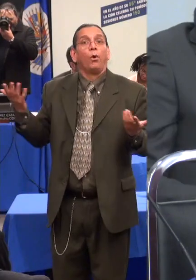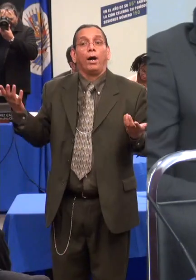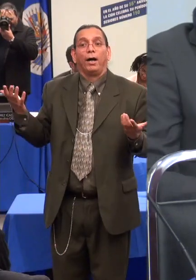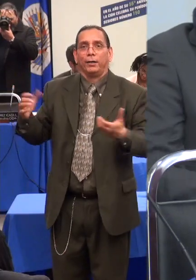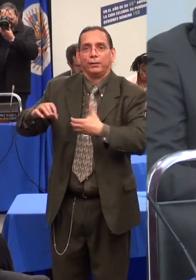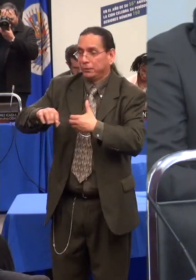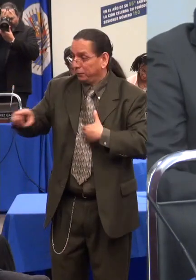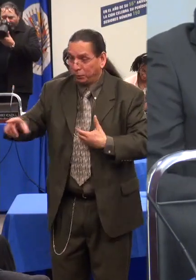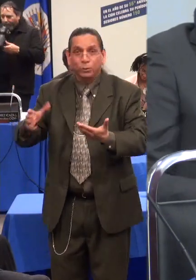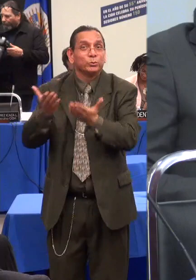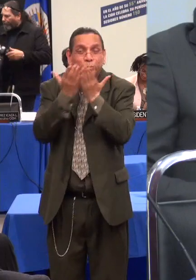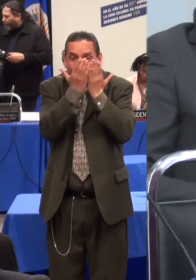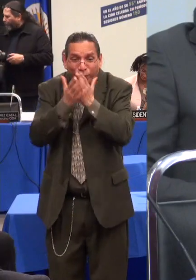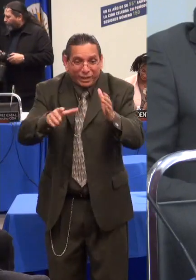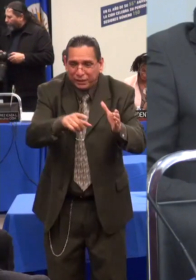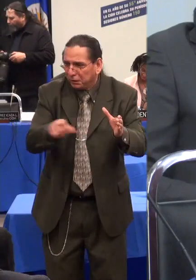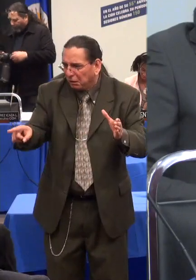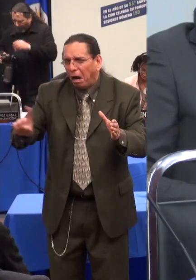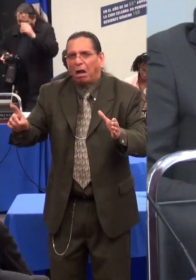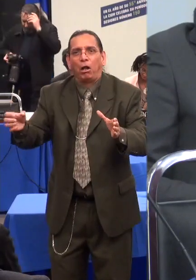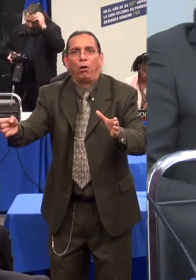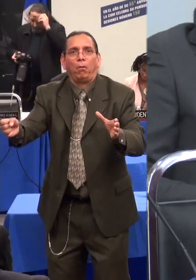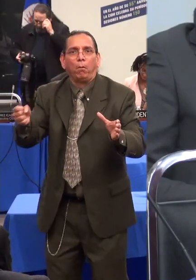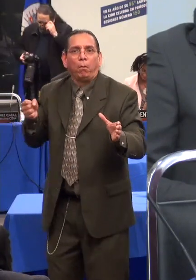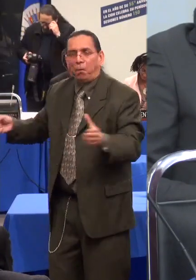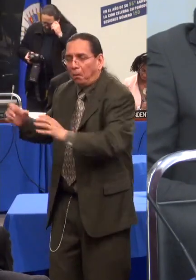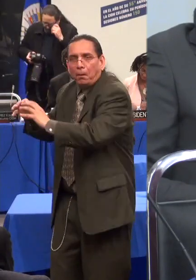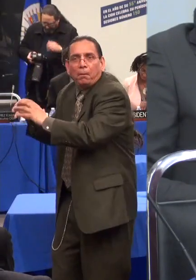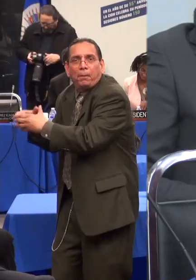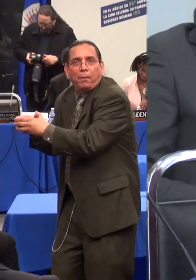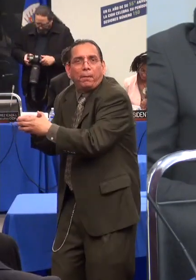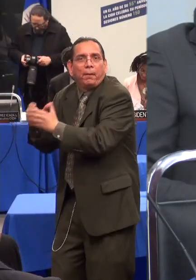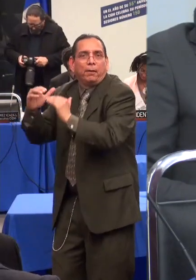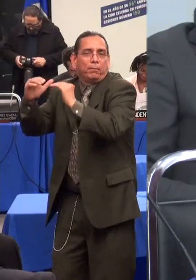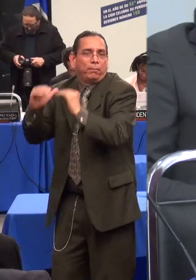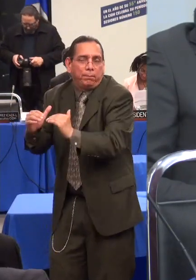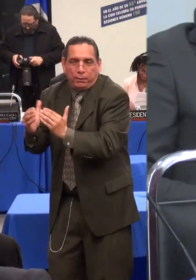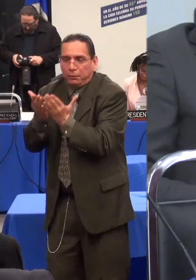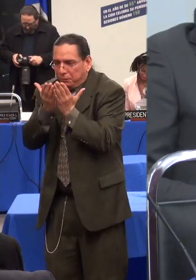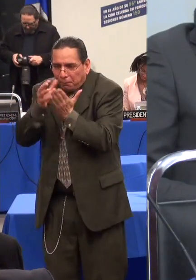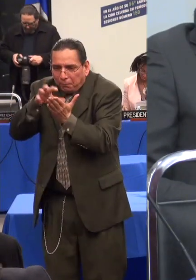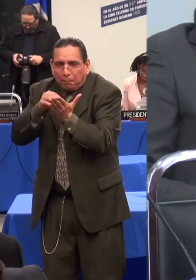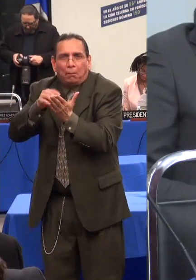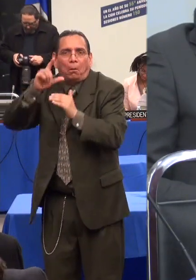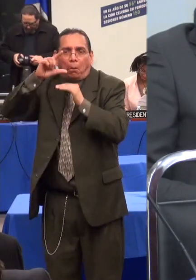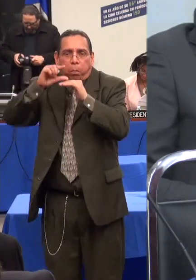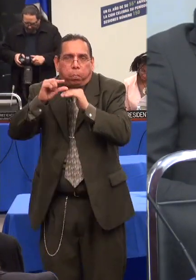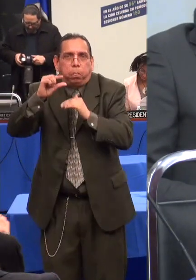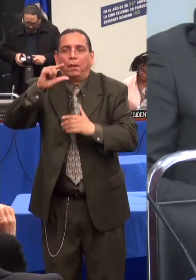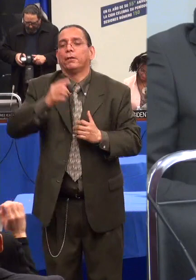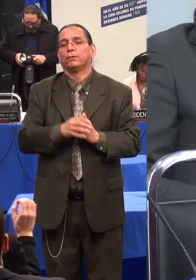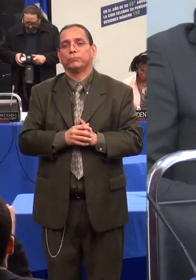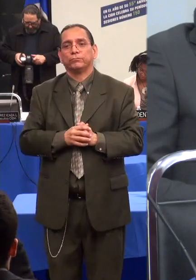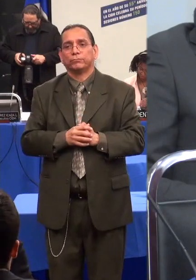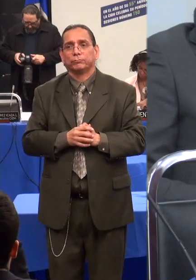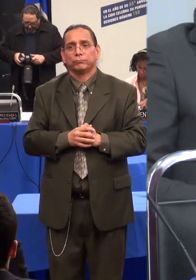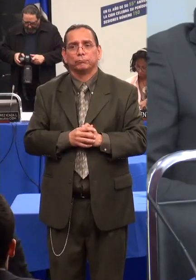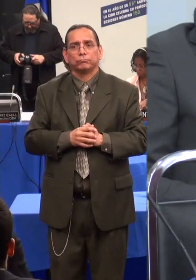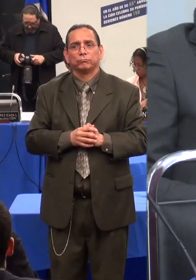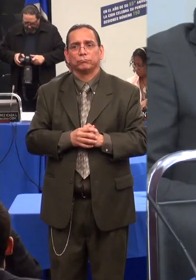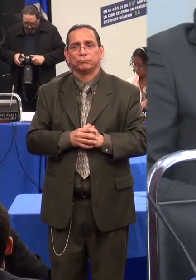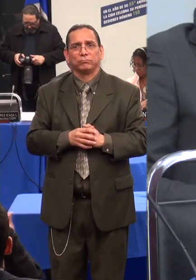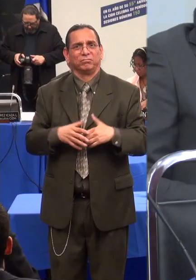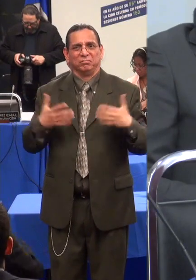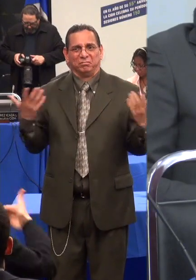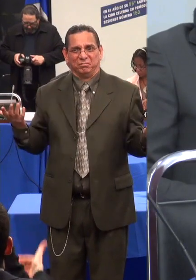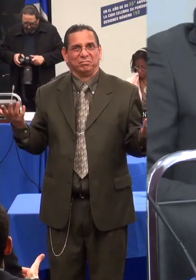la prohibición de la educación segregada. Las personas con discapacidad deben estar incluidas en la educación, en el sistema formal de educación.